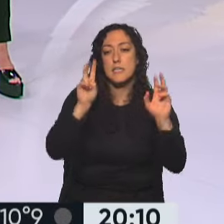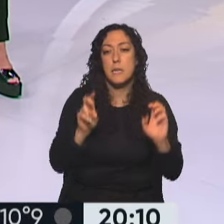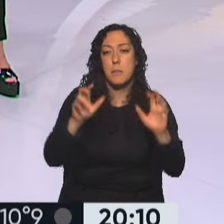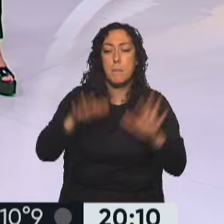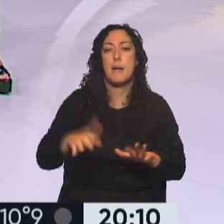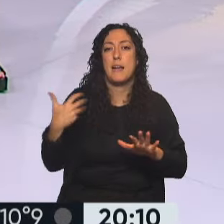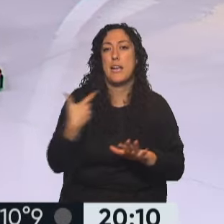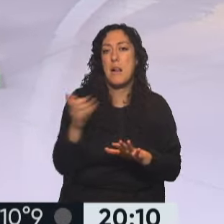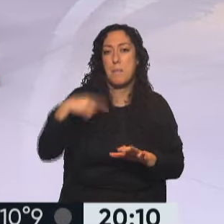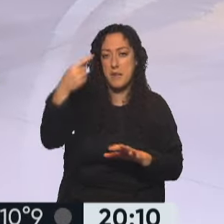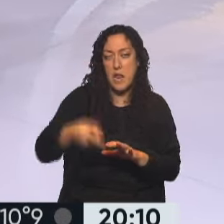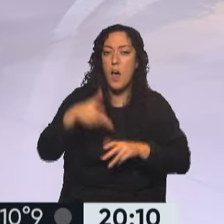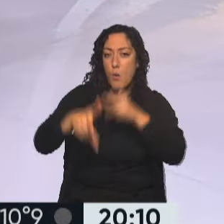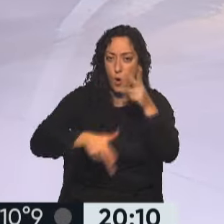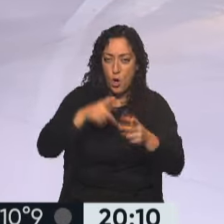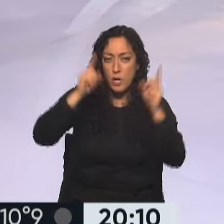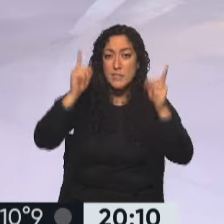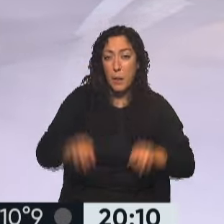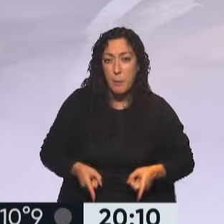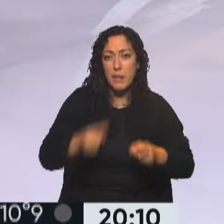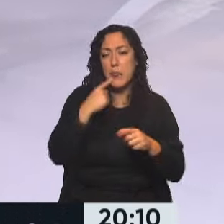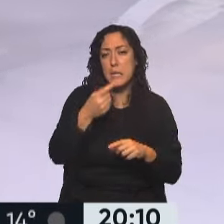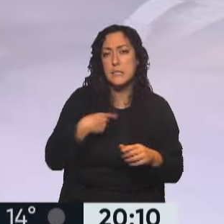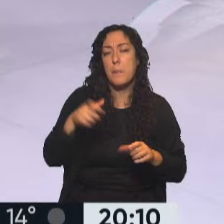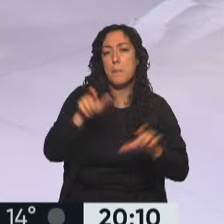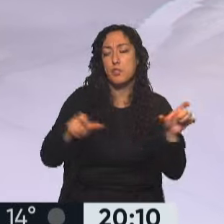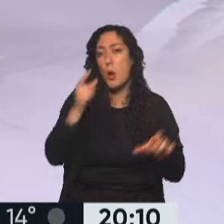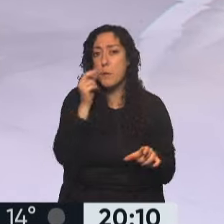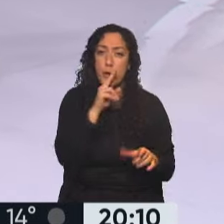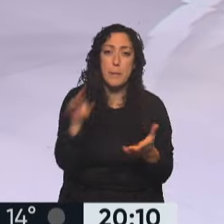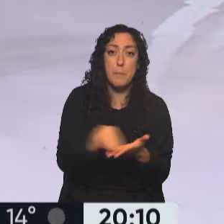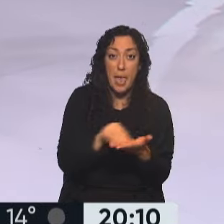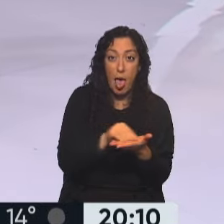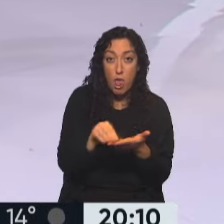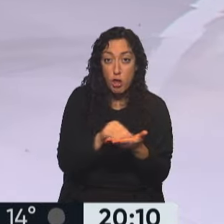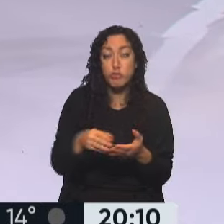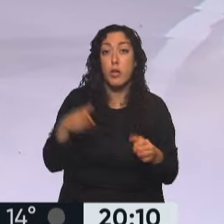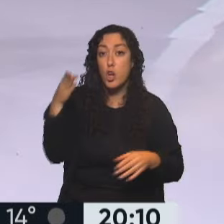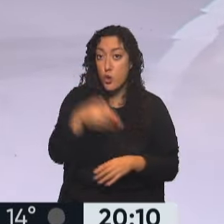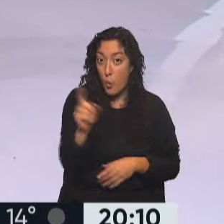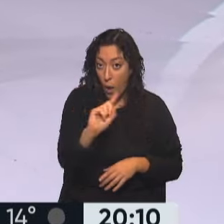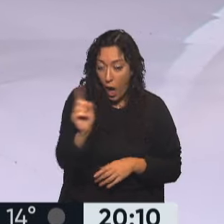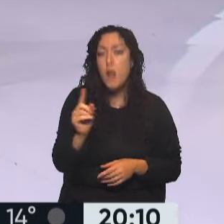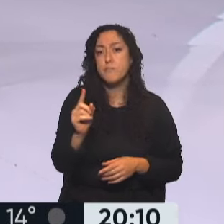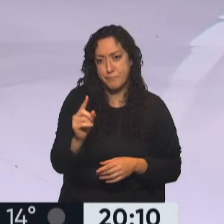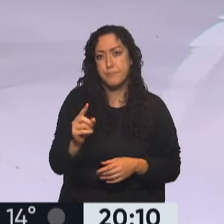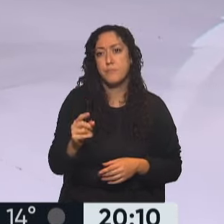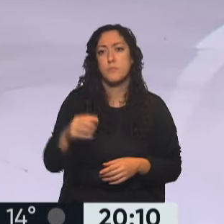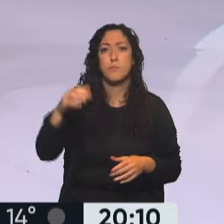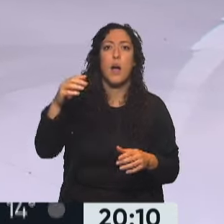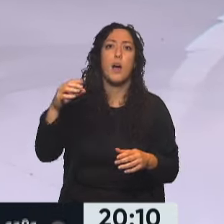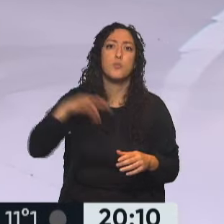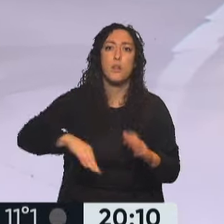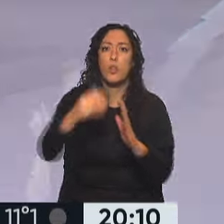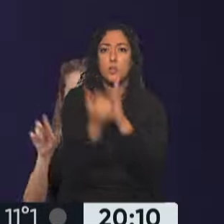general de mañana. Y también anunció que los empleados estatales que no vayan a sus puestos de trabajo van a tener el día descontado.